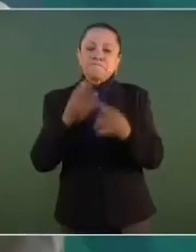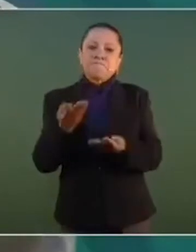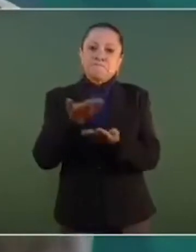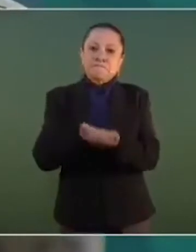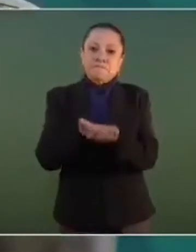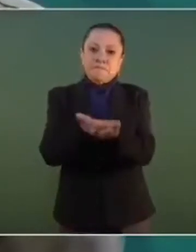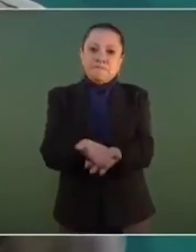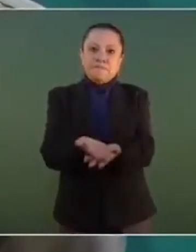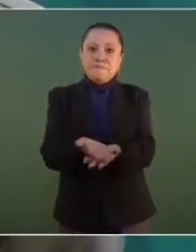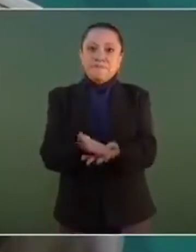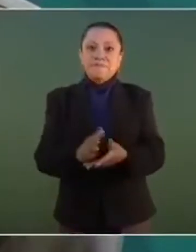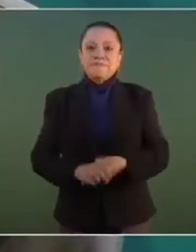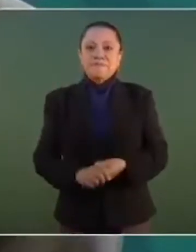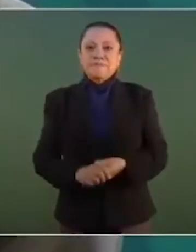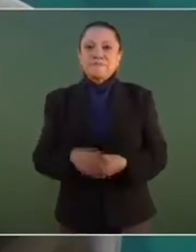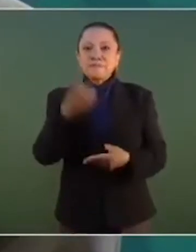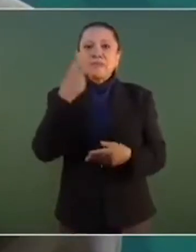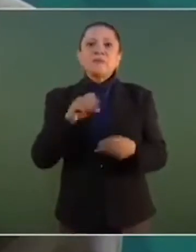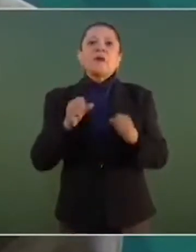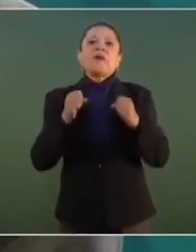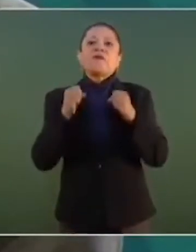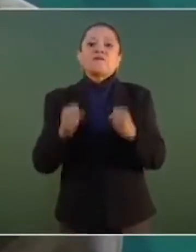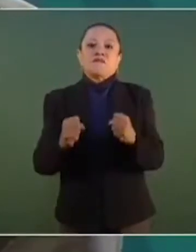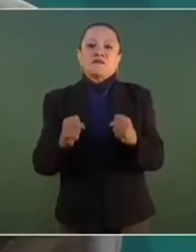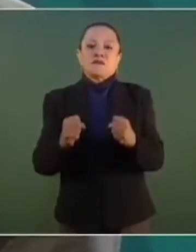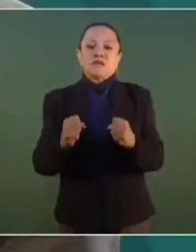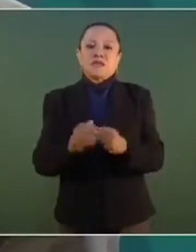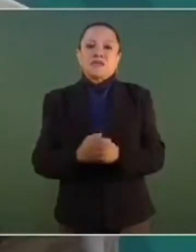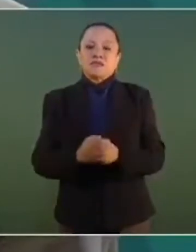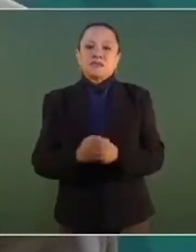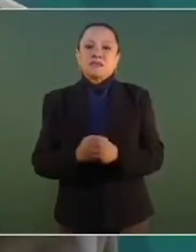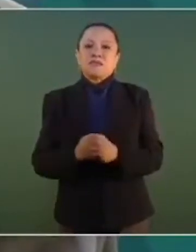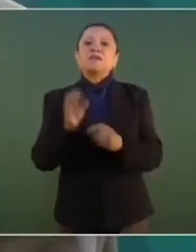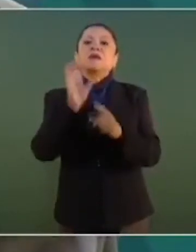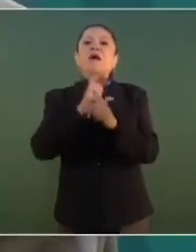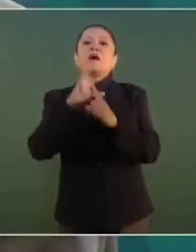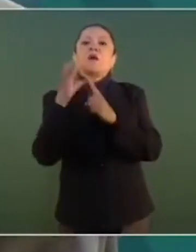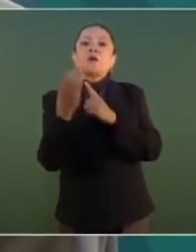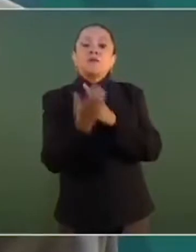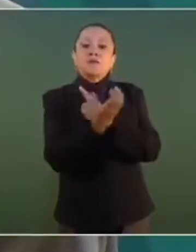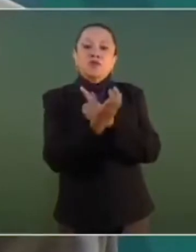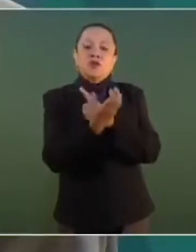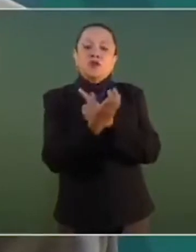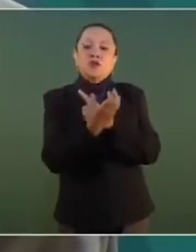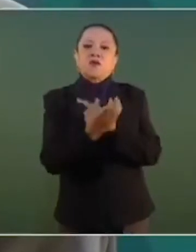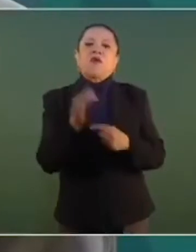fortalecer a la Comisión Federal de Electricidad